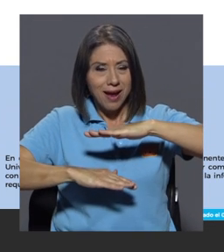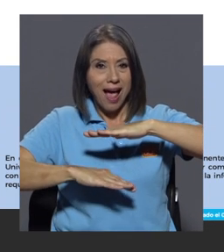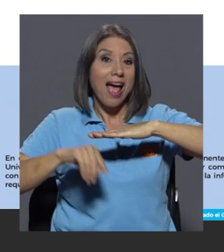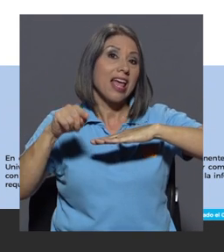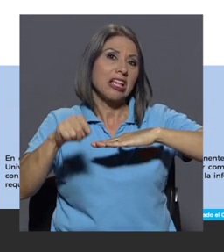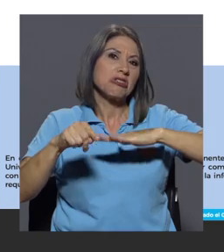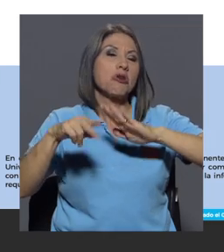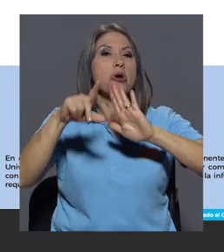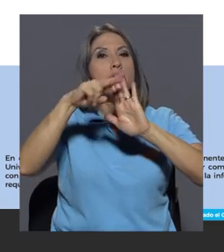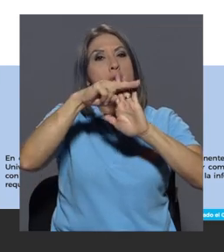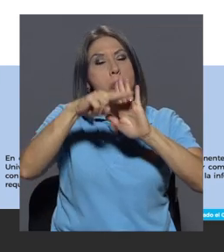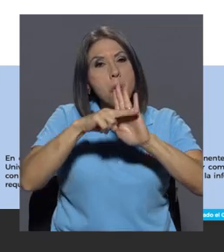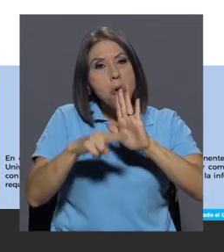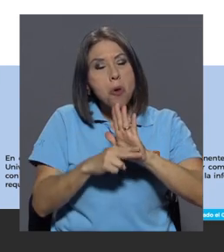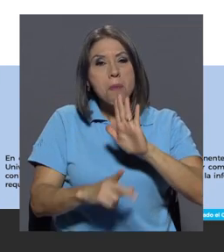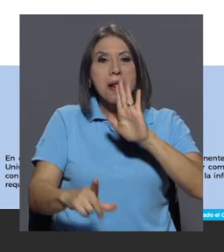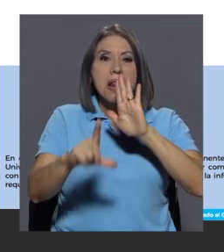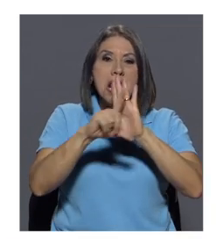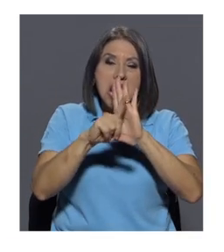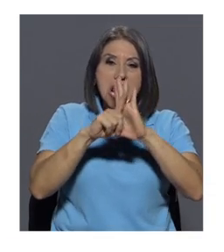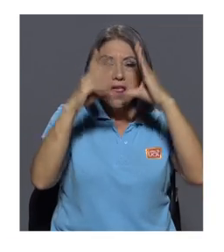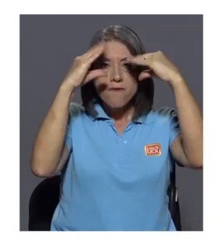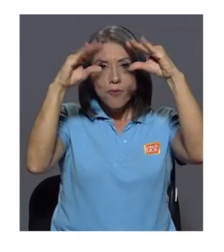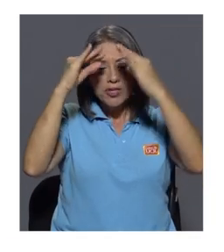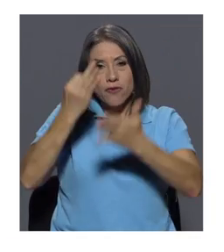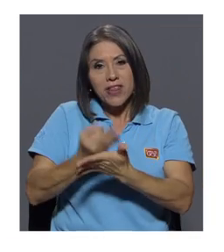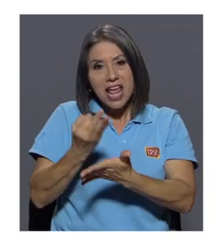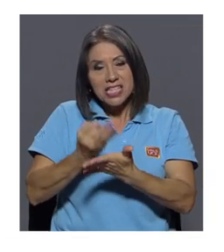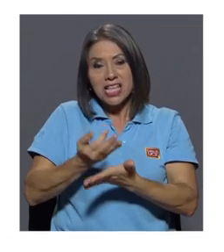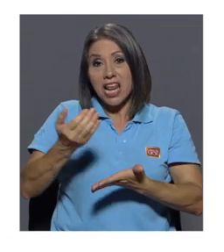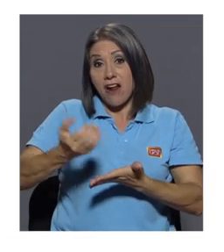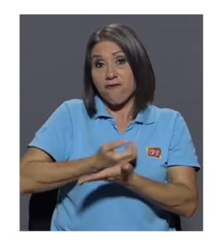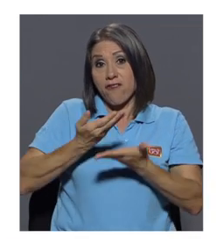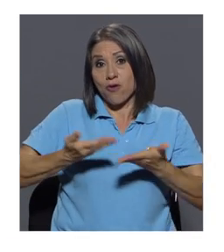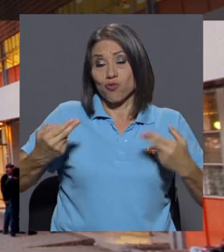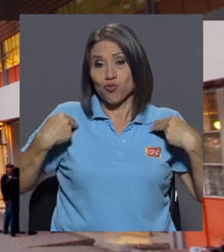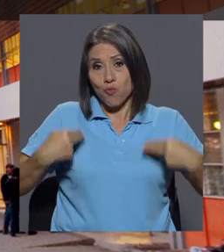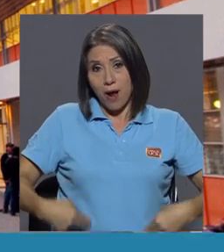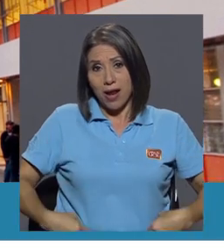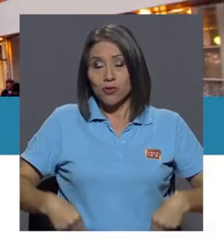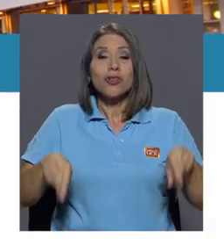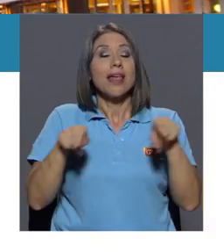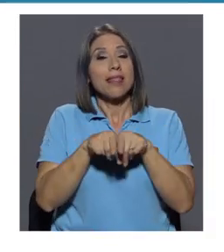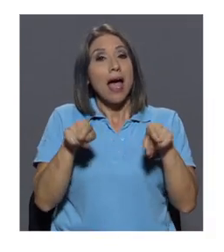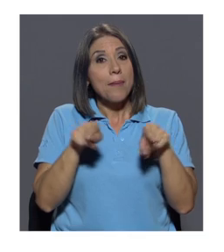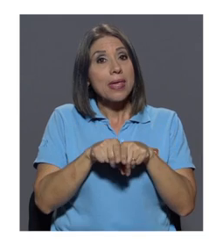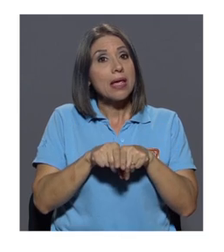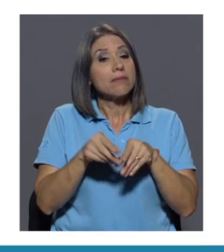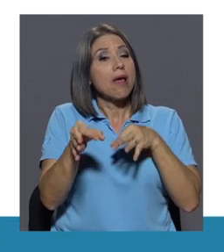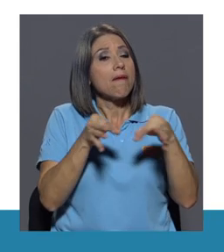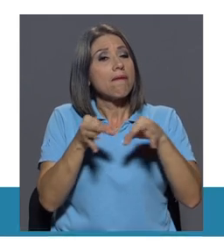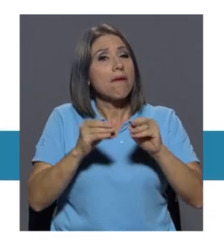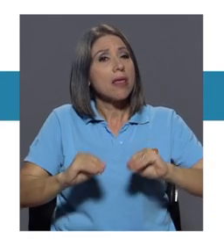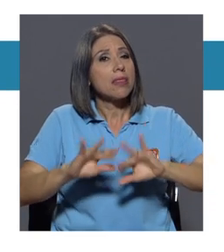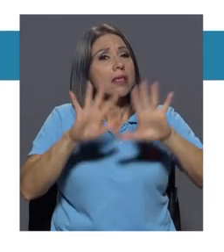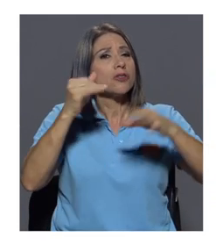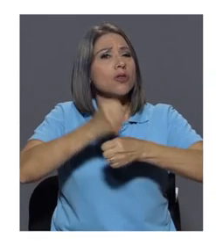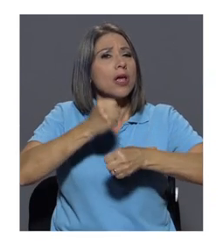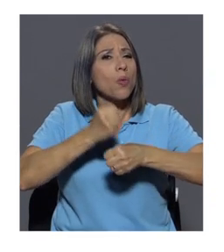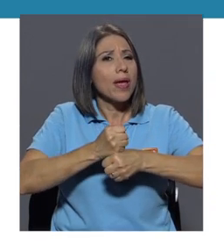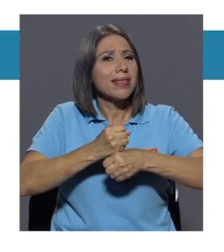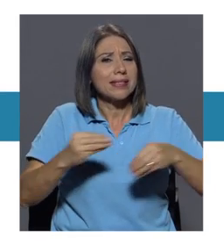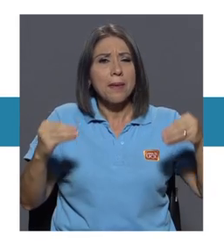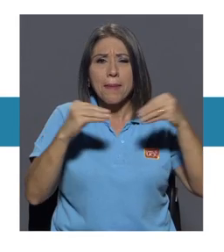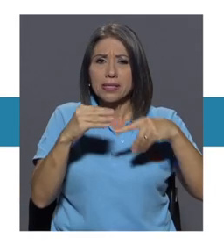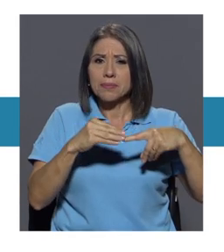marco normativo, información financiera, recursos humanos. Vamos a tener una sección de rendición de cuentas, que es más especializada, por ejemplo, a nivel de los